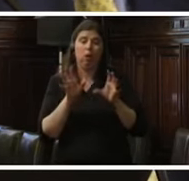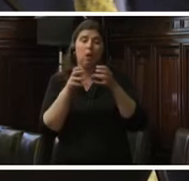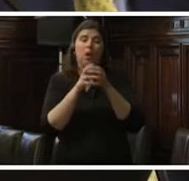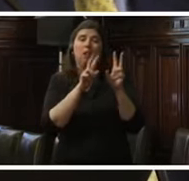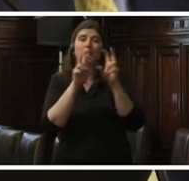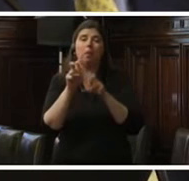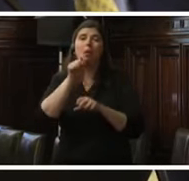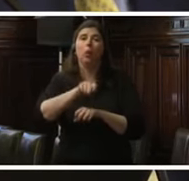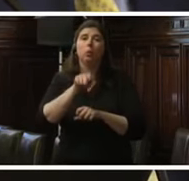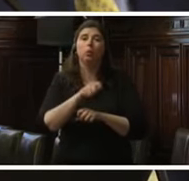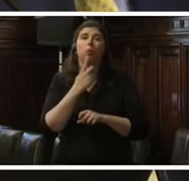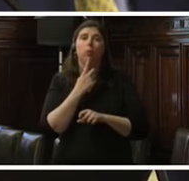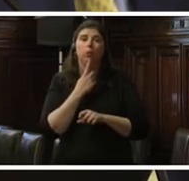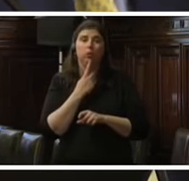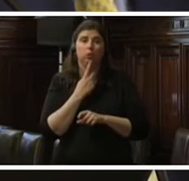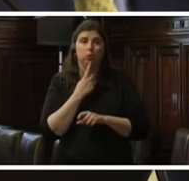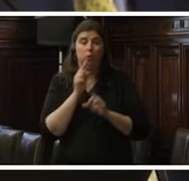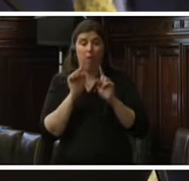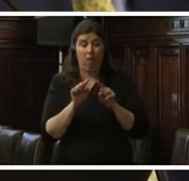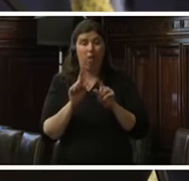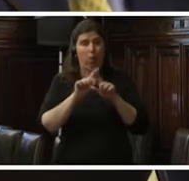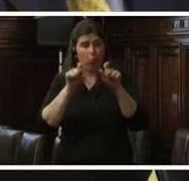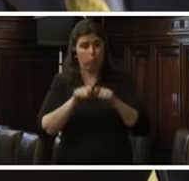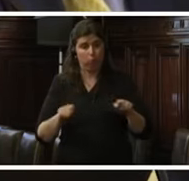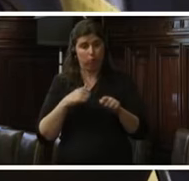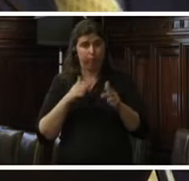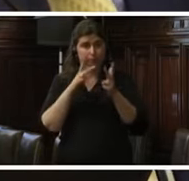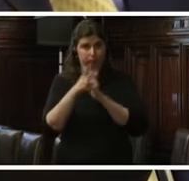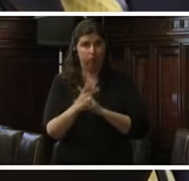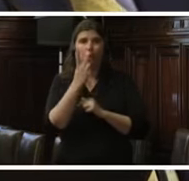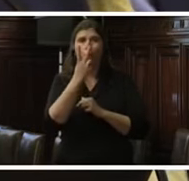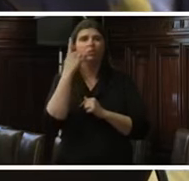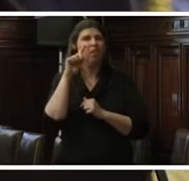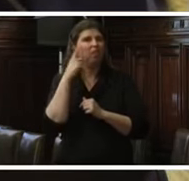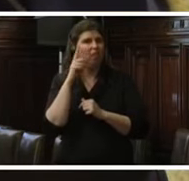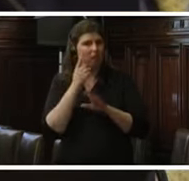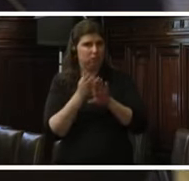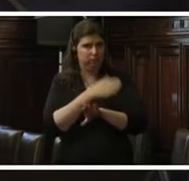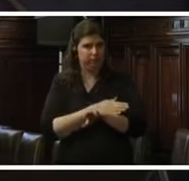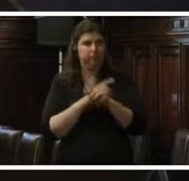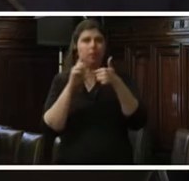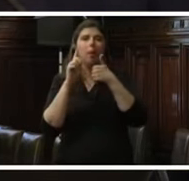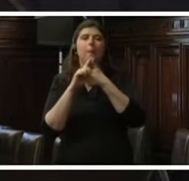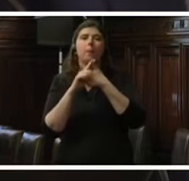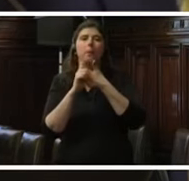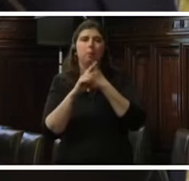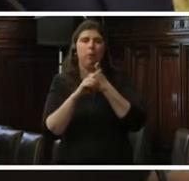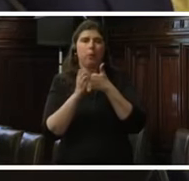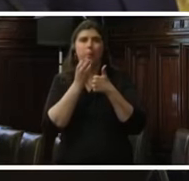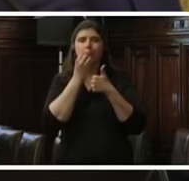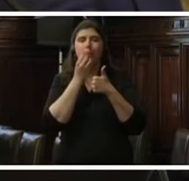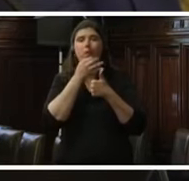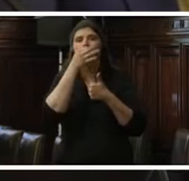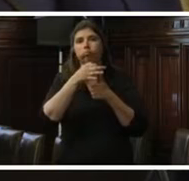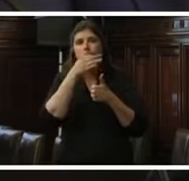ir concluyendo esta parte de mi intervención, quiero solamente señalar dos ideas preliminares. Primero, expresar nuestro